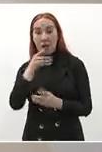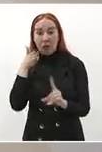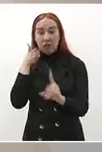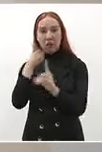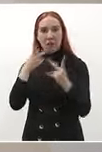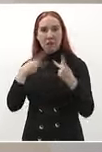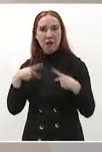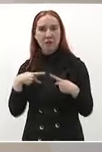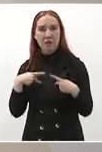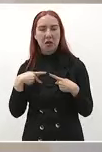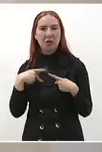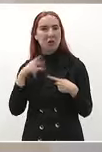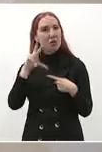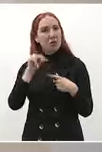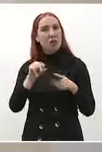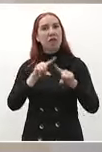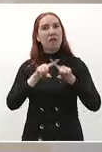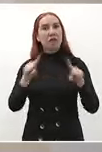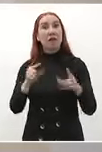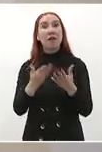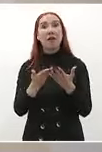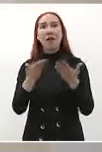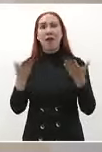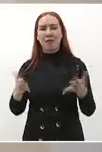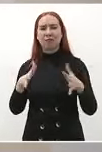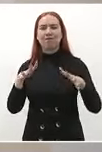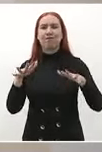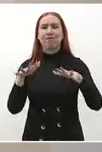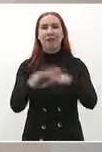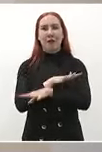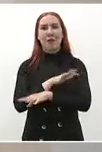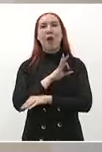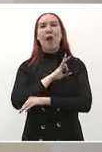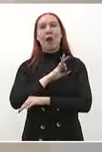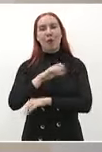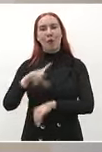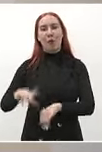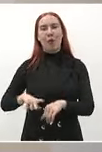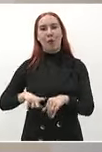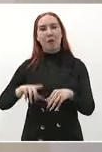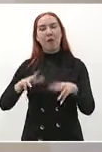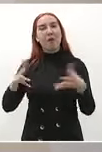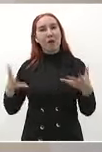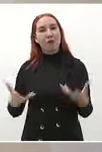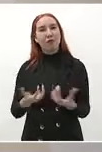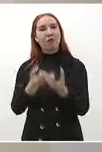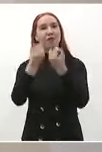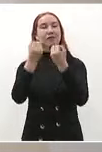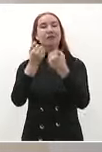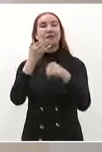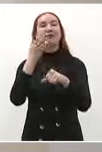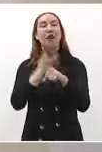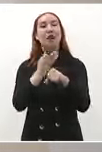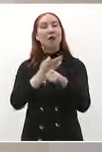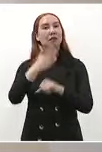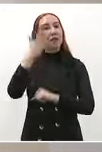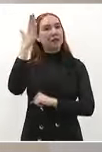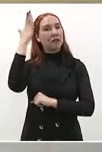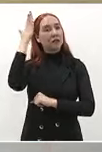y ahora ya se rescató al gobierno y el único amo en México